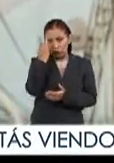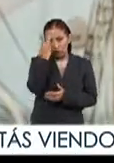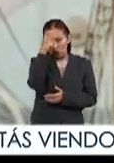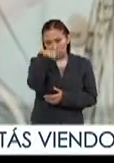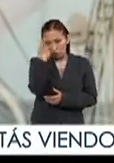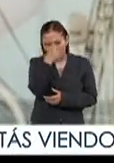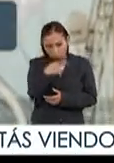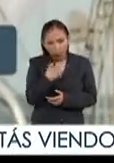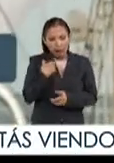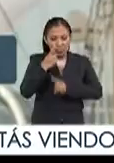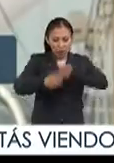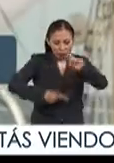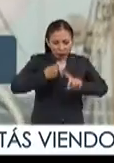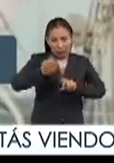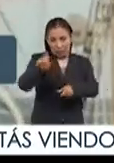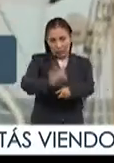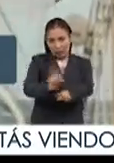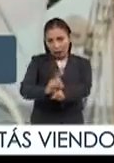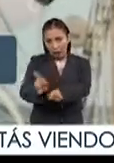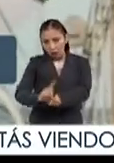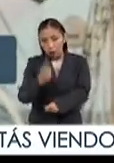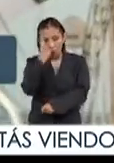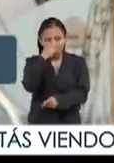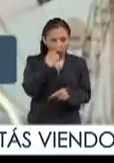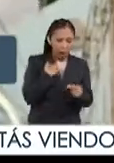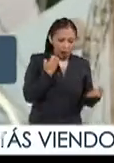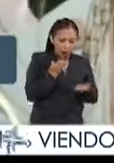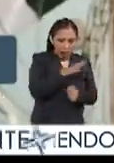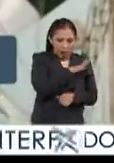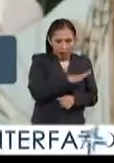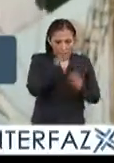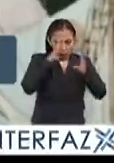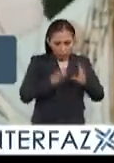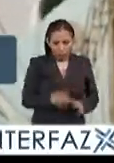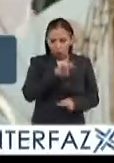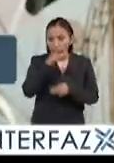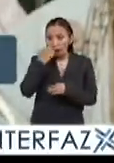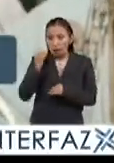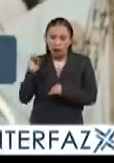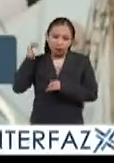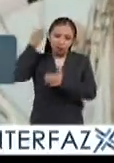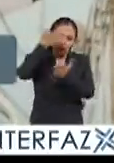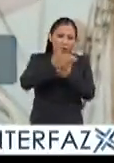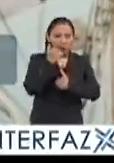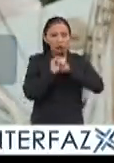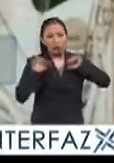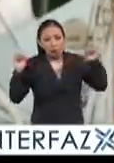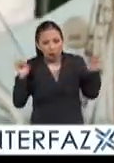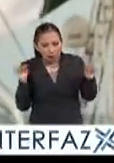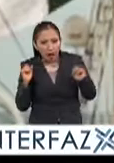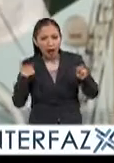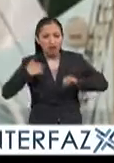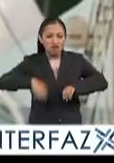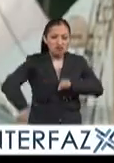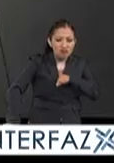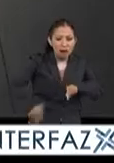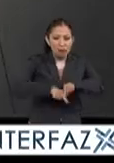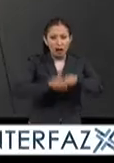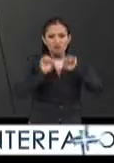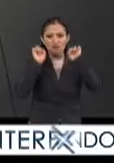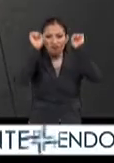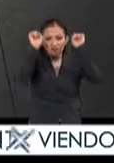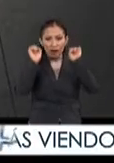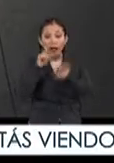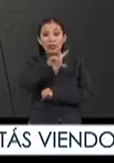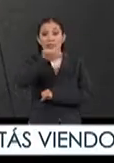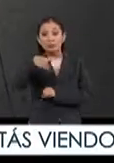dos horas de deportes al día la primera hora es acondicionamiento general toda la escuela hace una carrera y flexiones barras